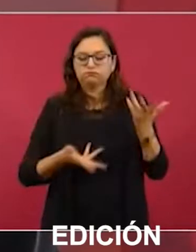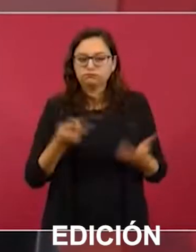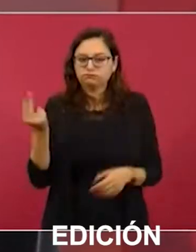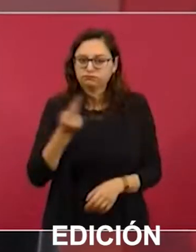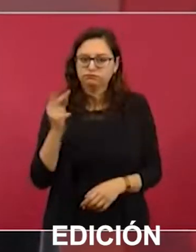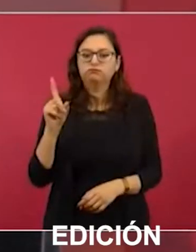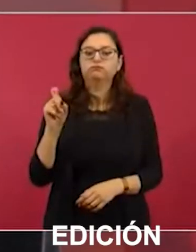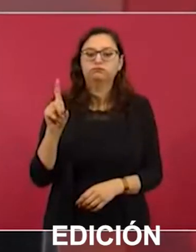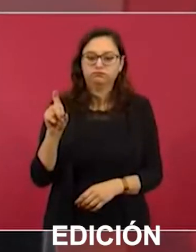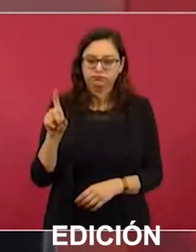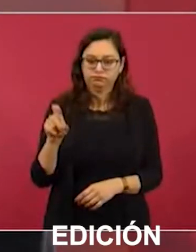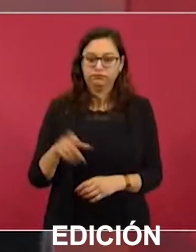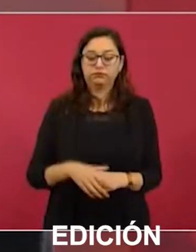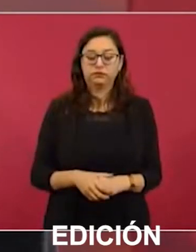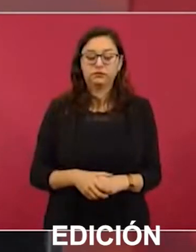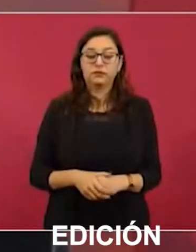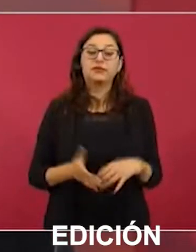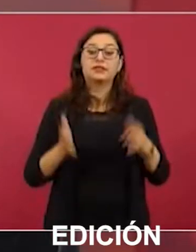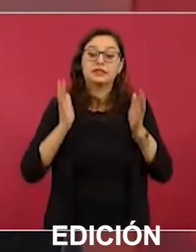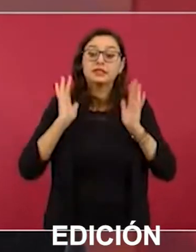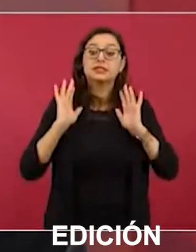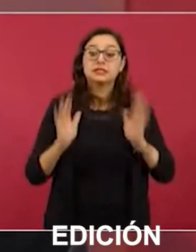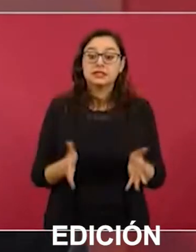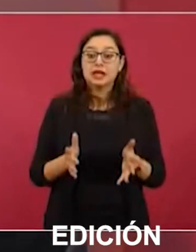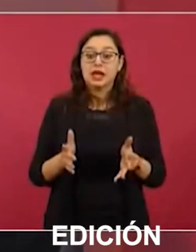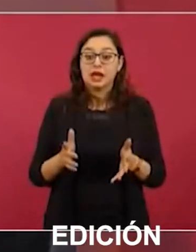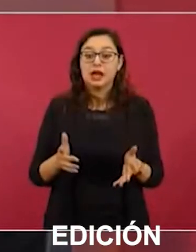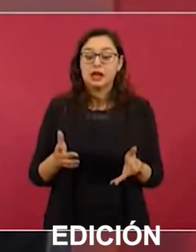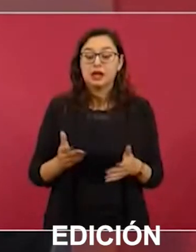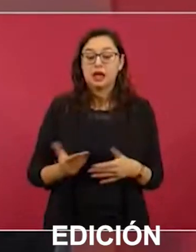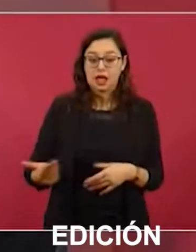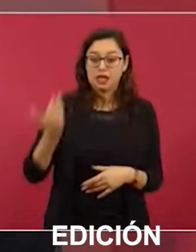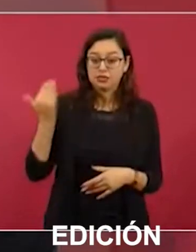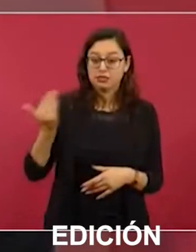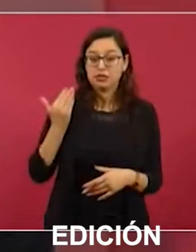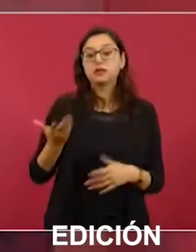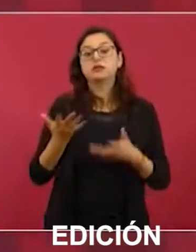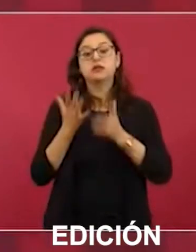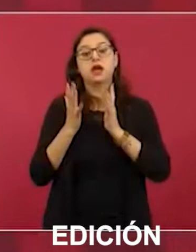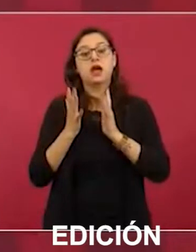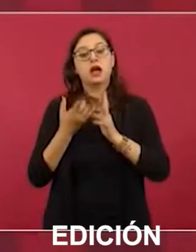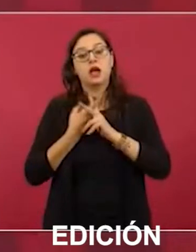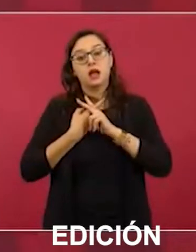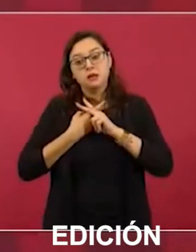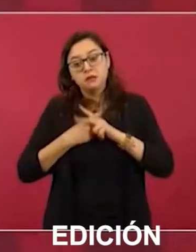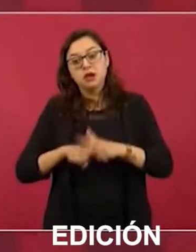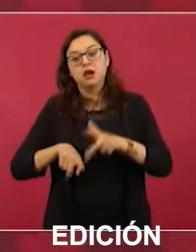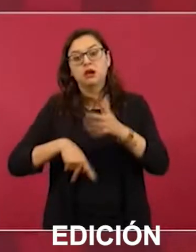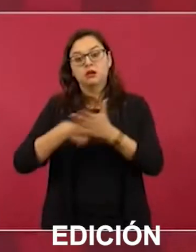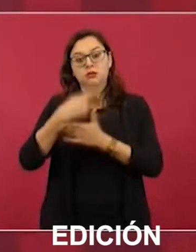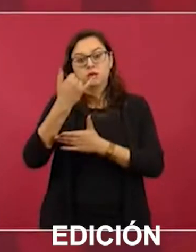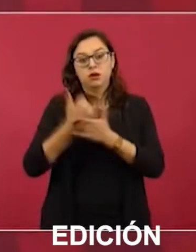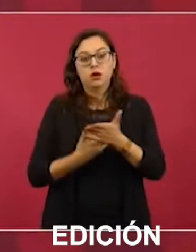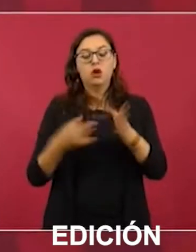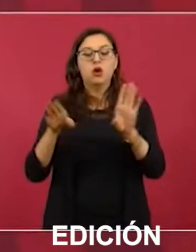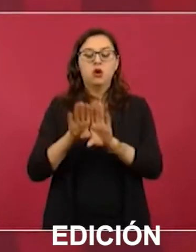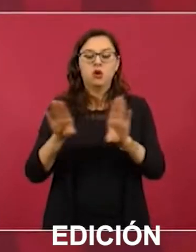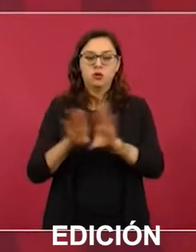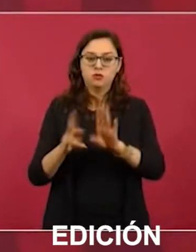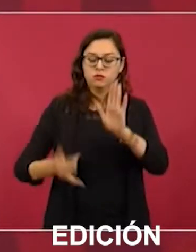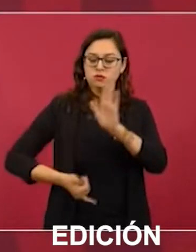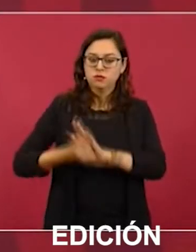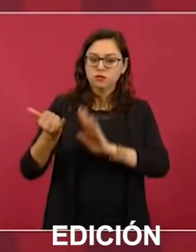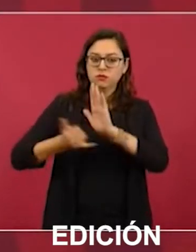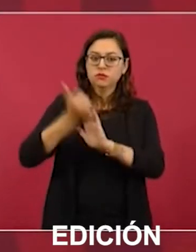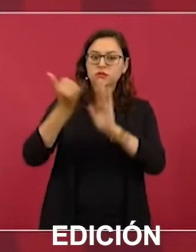iniciado ya un proyecto para impulsarlo de la presa Libertad